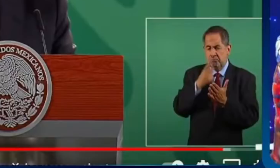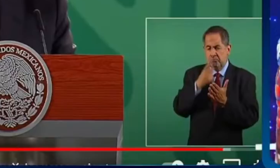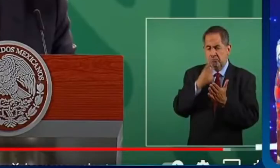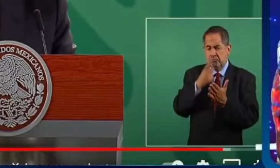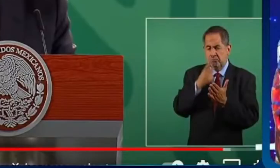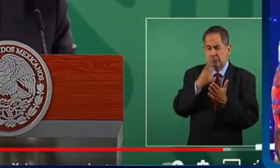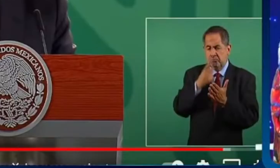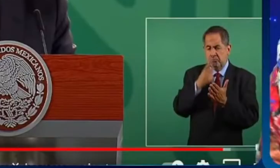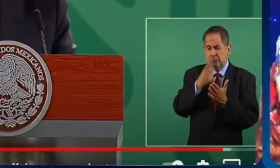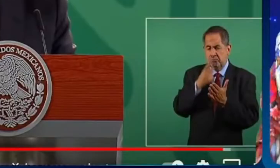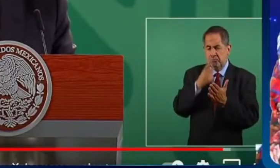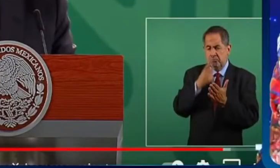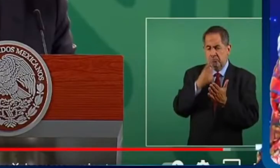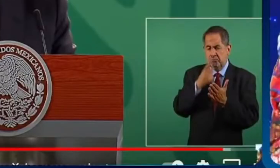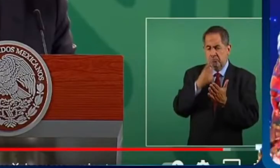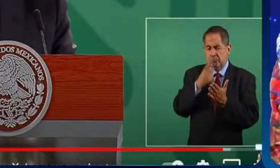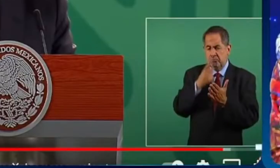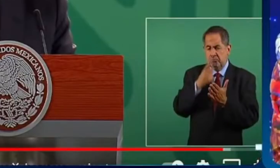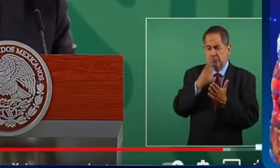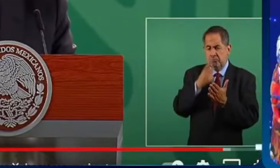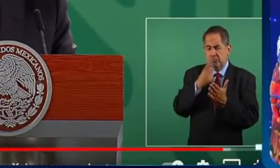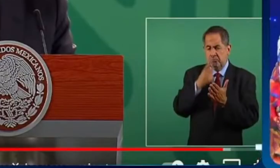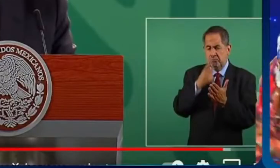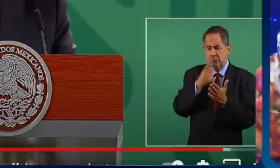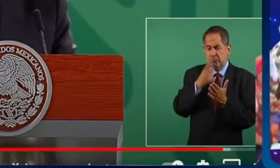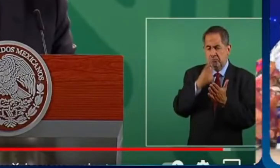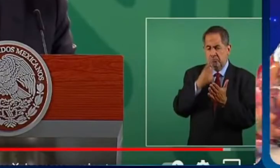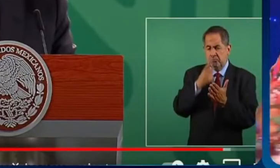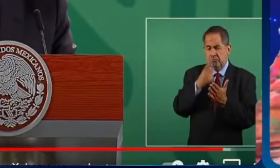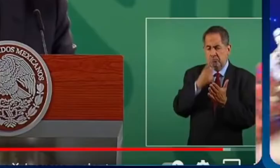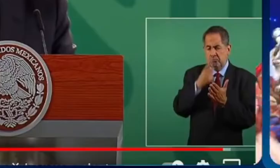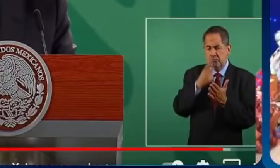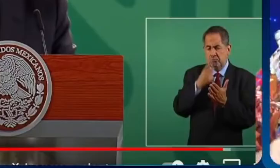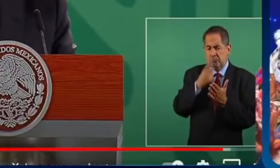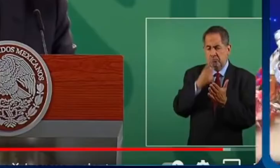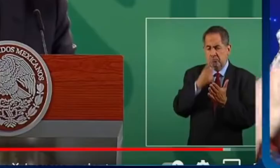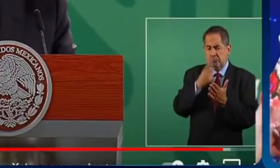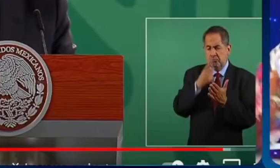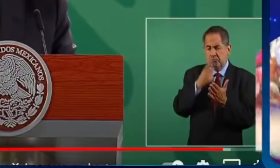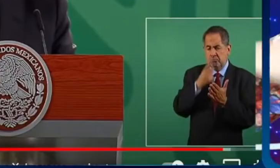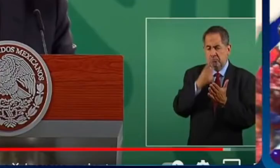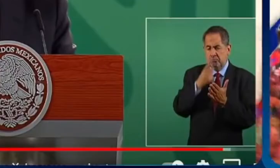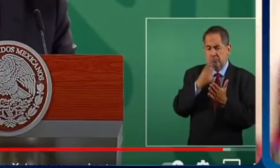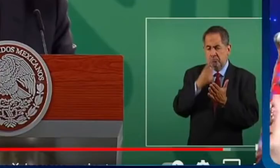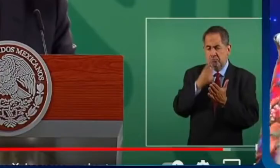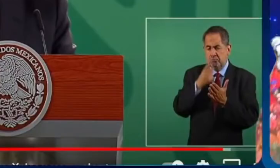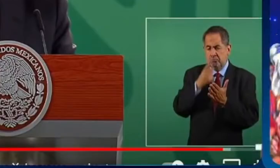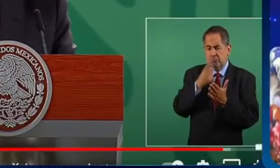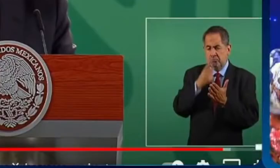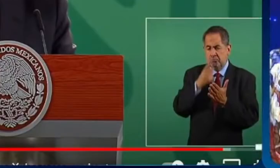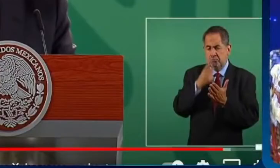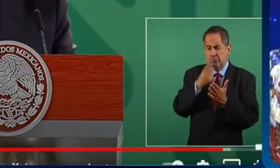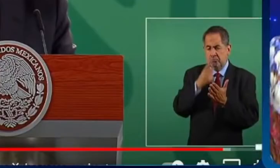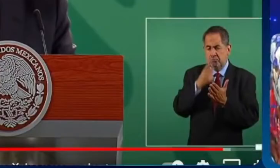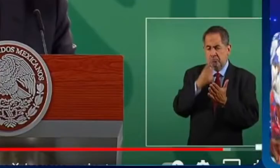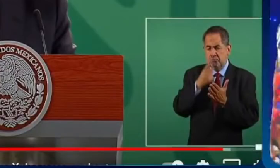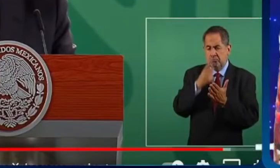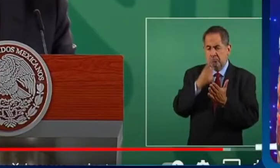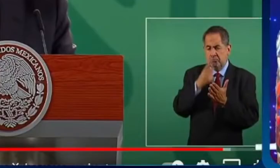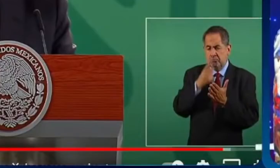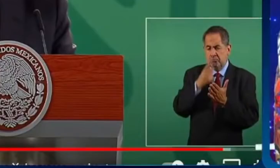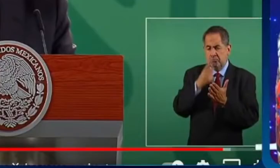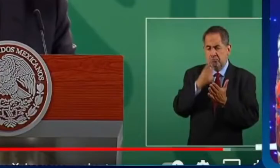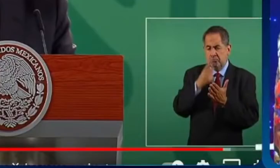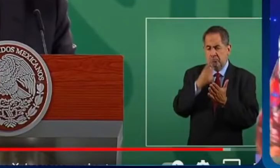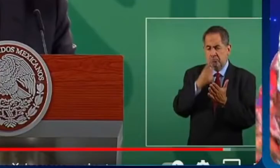ser un bloque y bueno de una forma u otra no permitir que tenga más victorias Morena porque en este